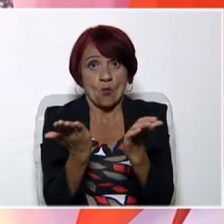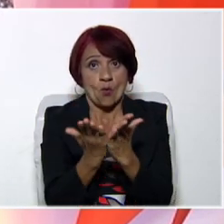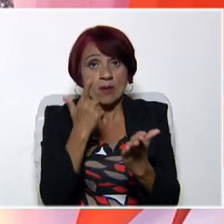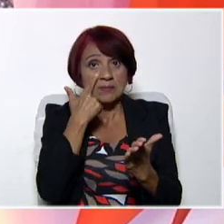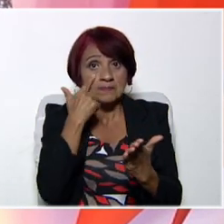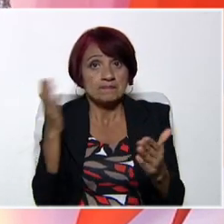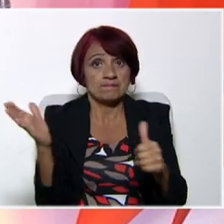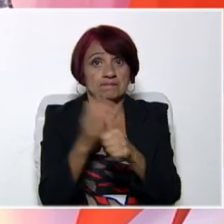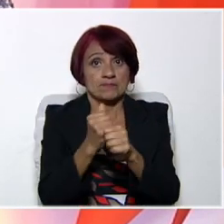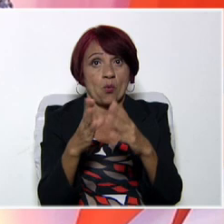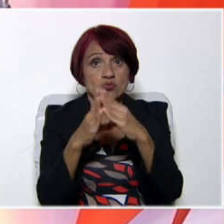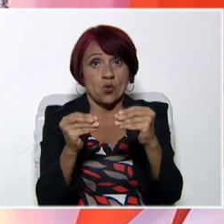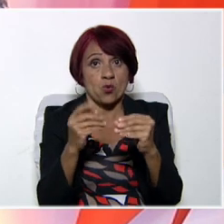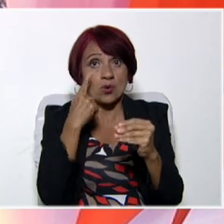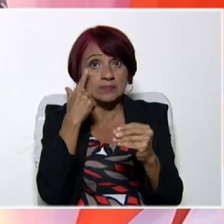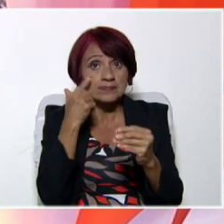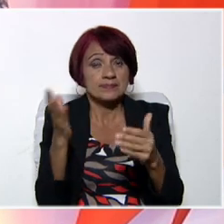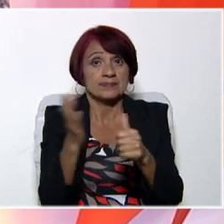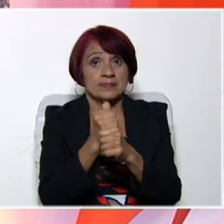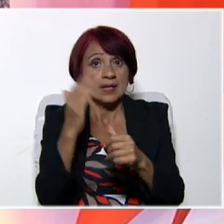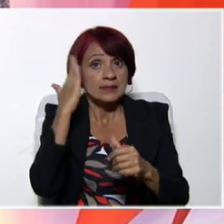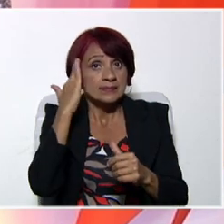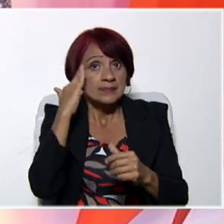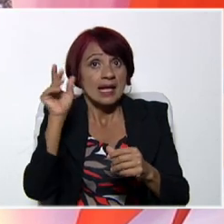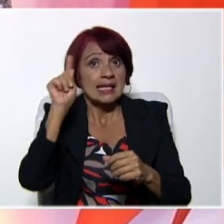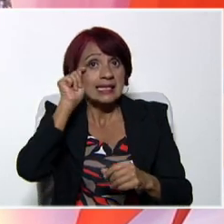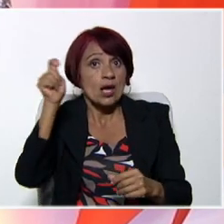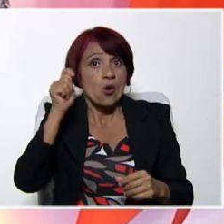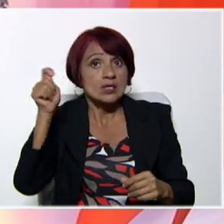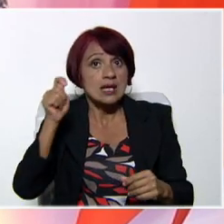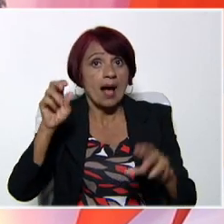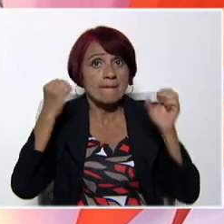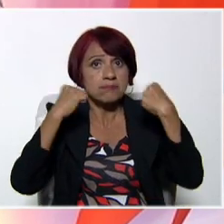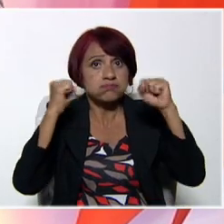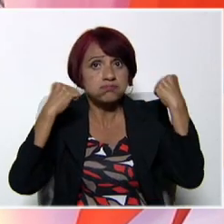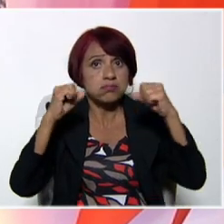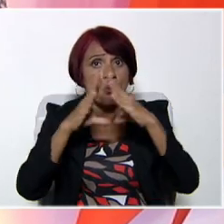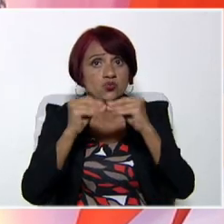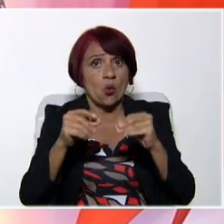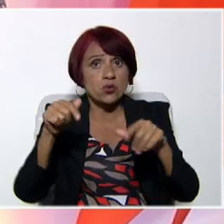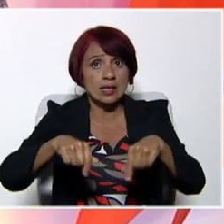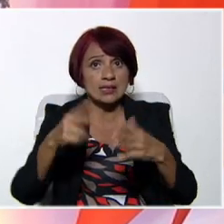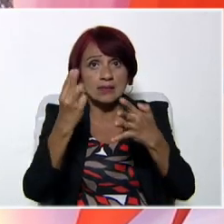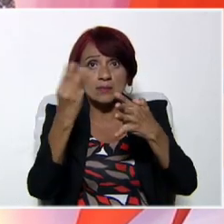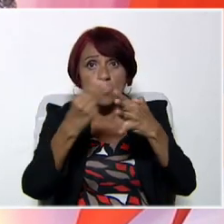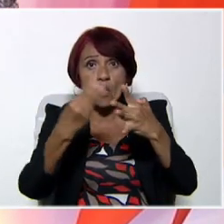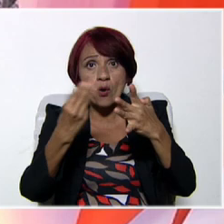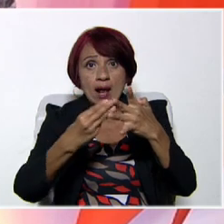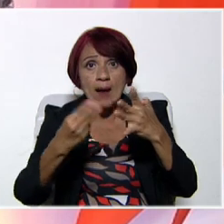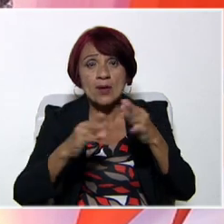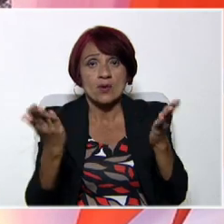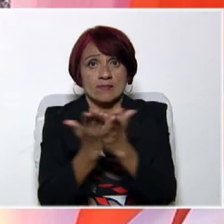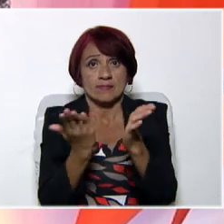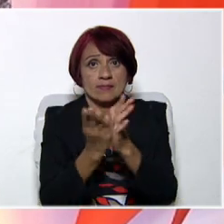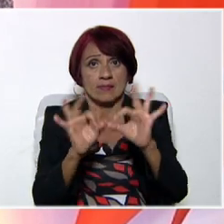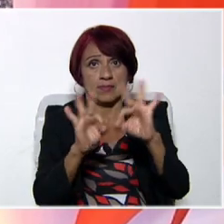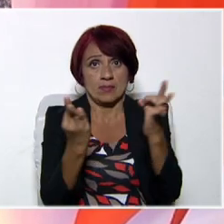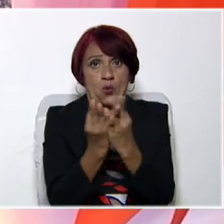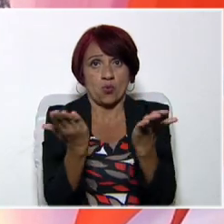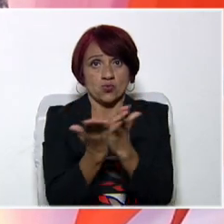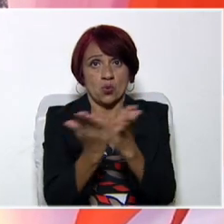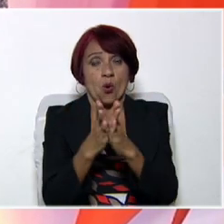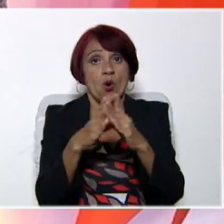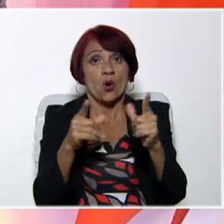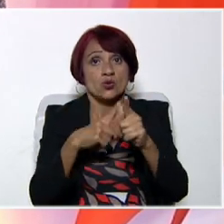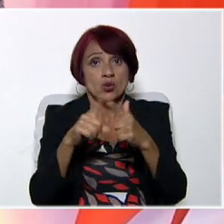podemos conseguir todos los referentes teóricos prácticos que se abordan en este programa Cada Familia Una Escuela. Luego que